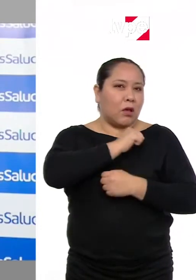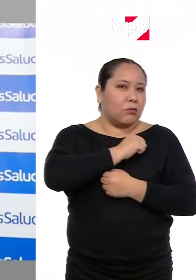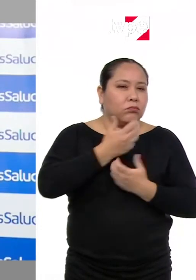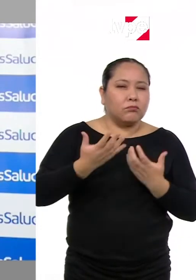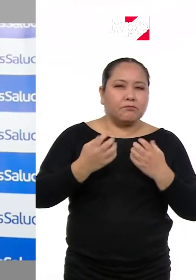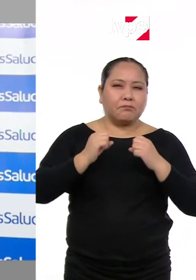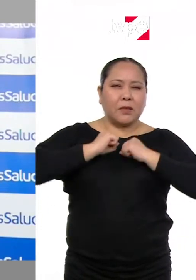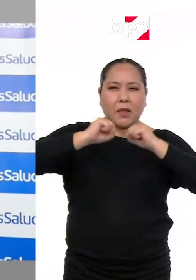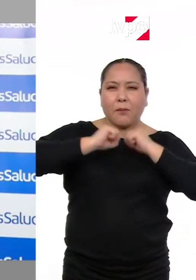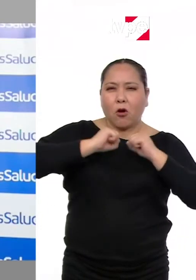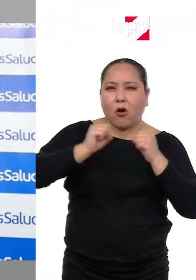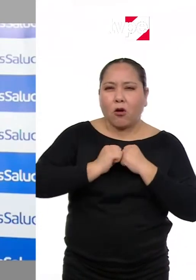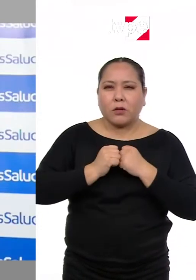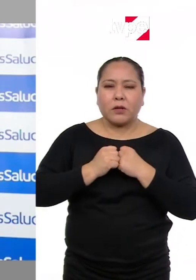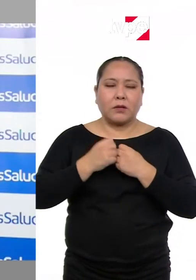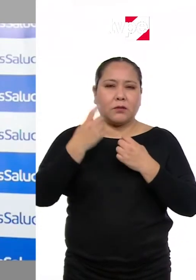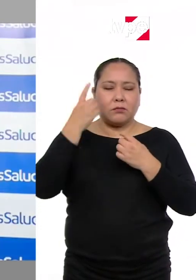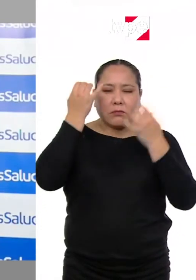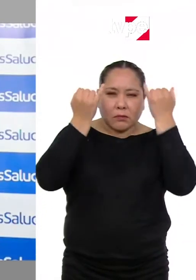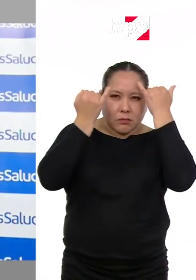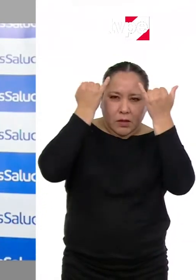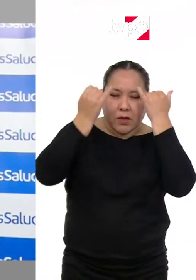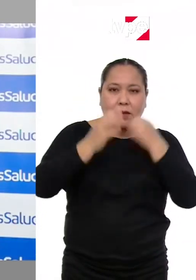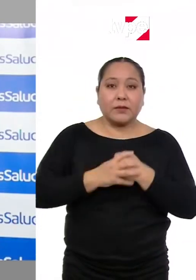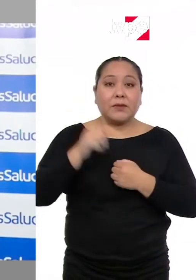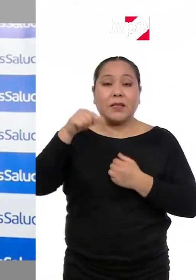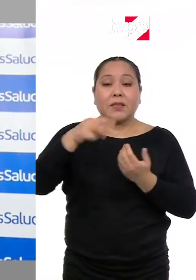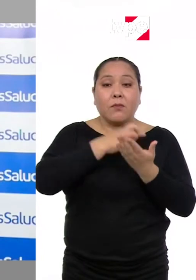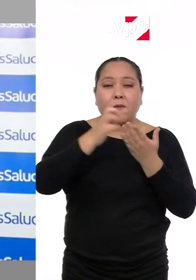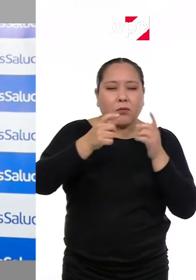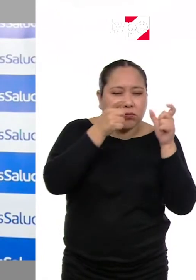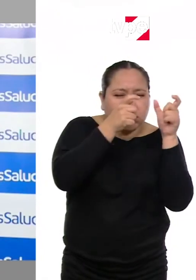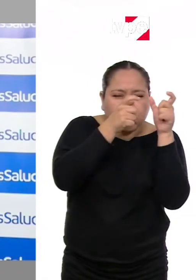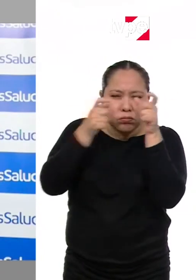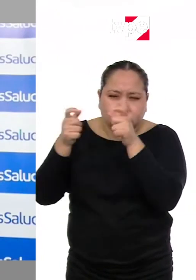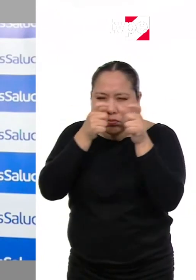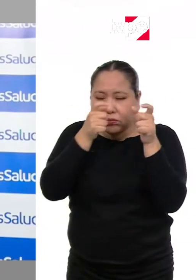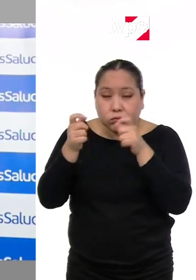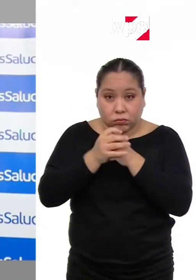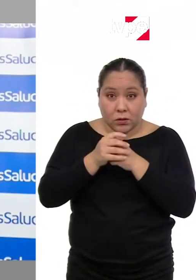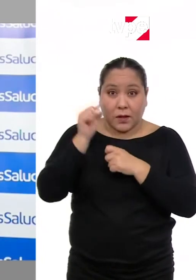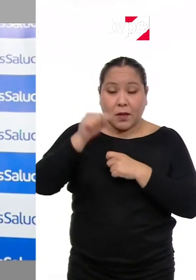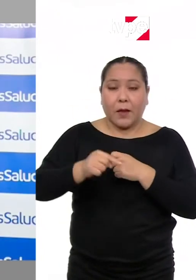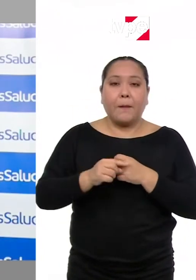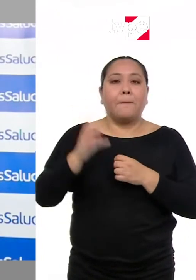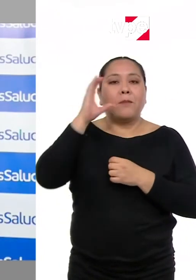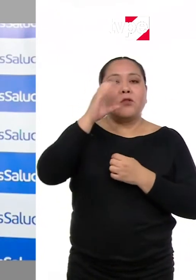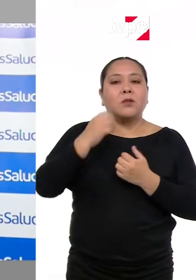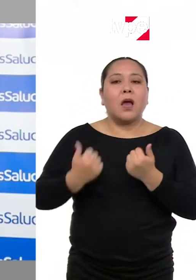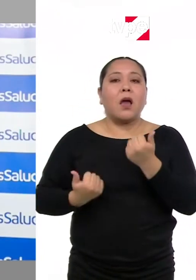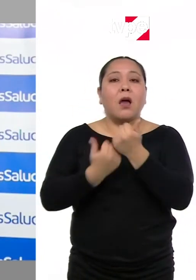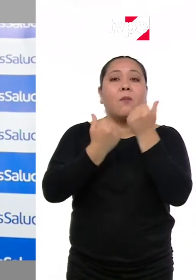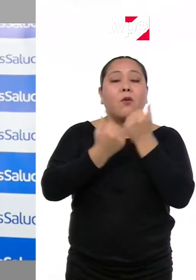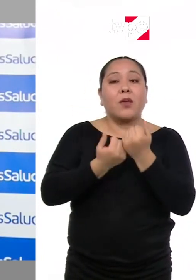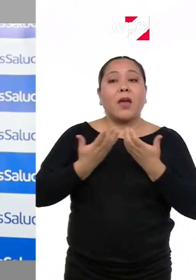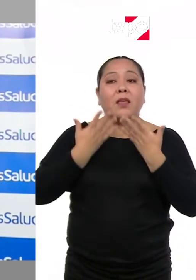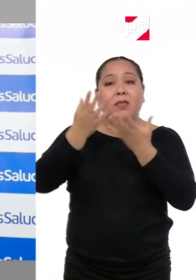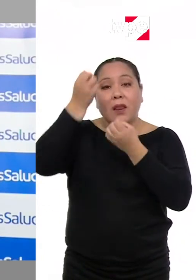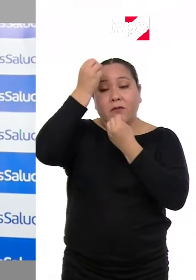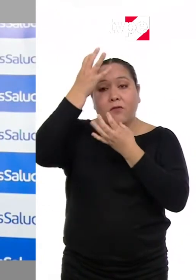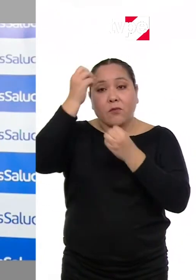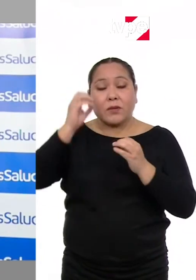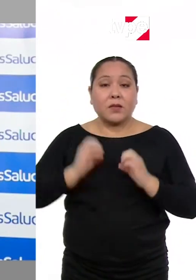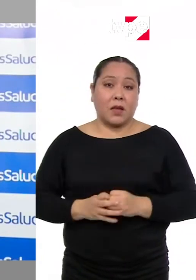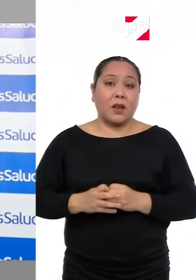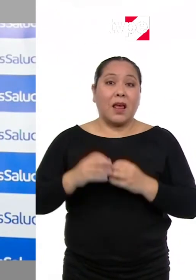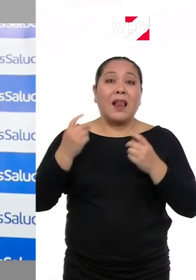Así mismo, el programa de monitoreo remoto lo que busca es brindar soporte e información